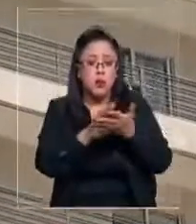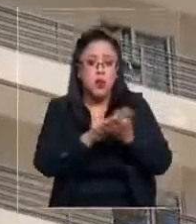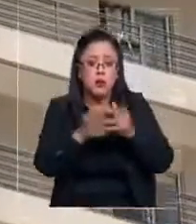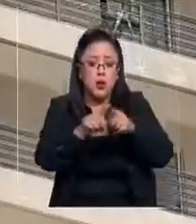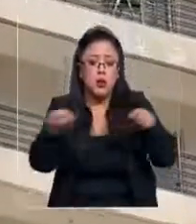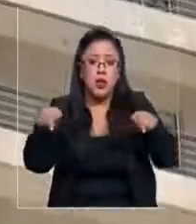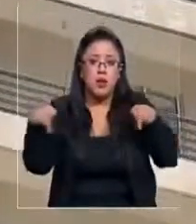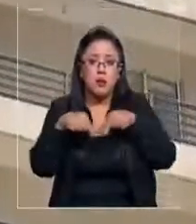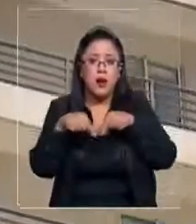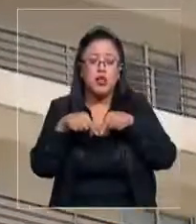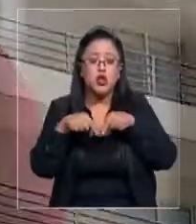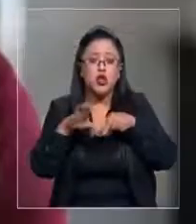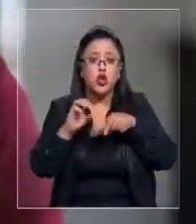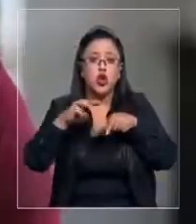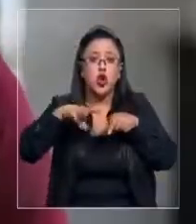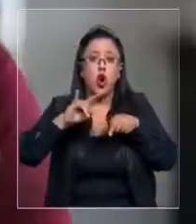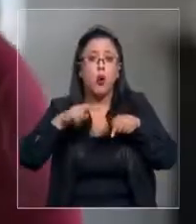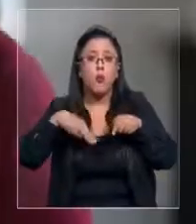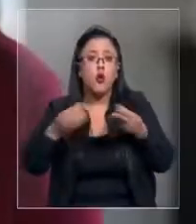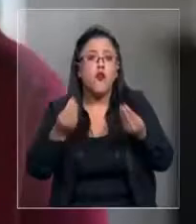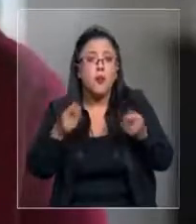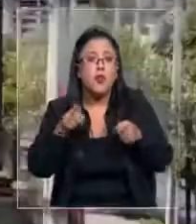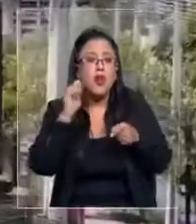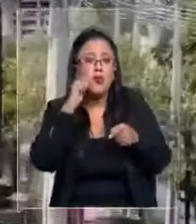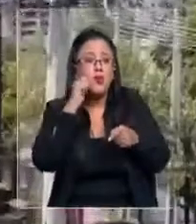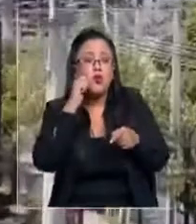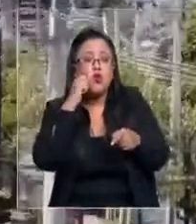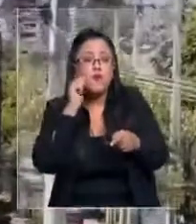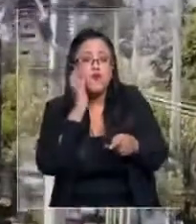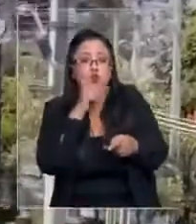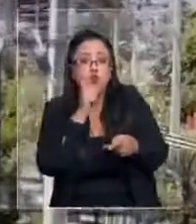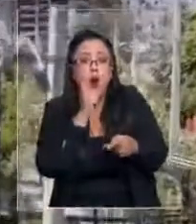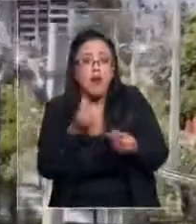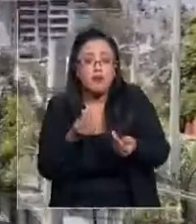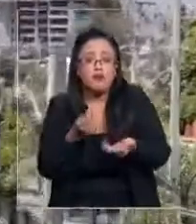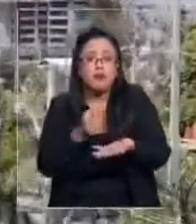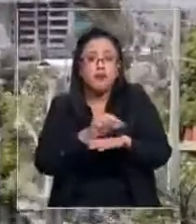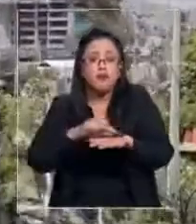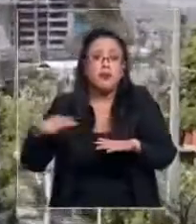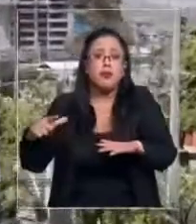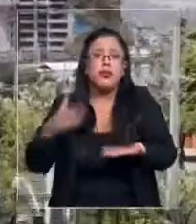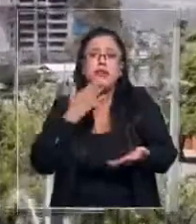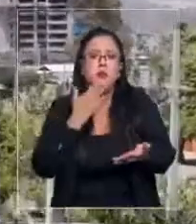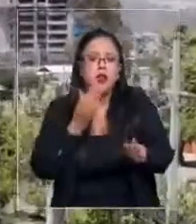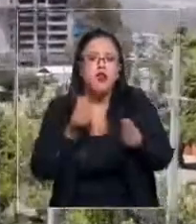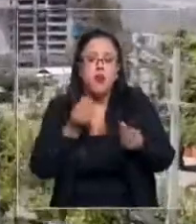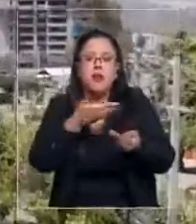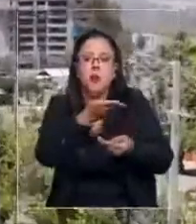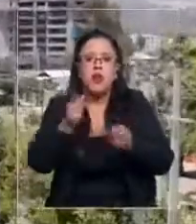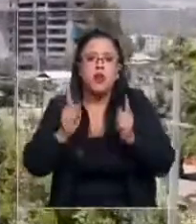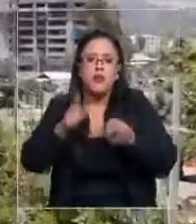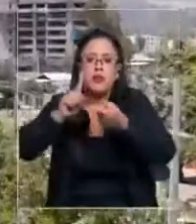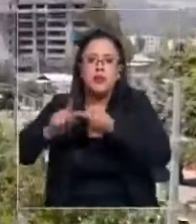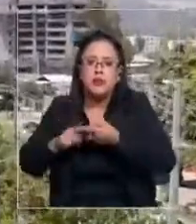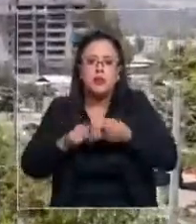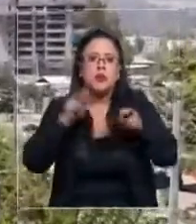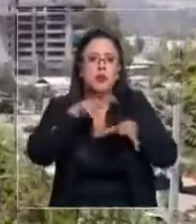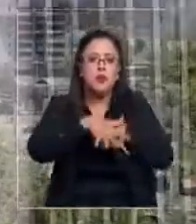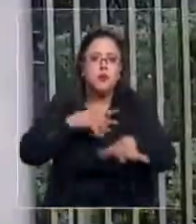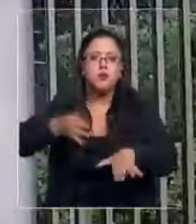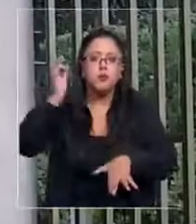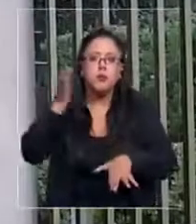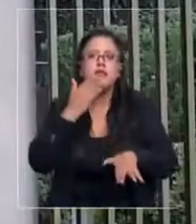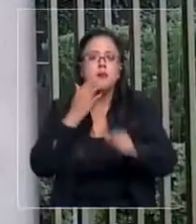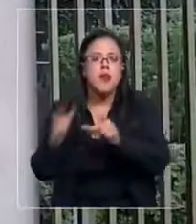porque no tampoco deberían ser gastos muy elevados. Y por sobre todo, ser más participativos no solo a las asambleas, sino con la